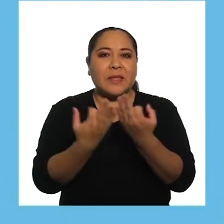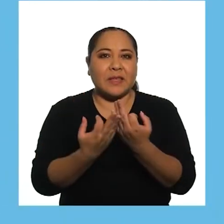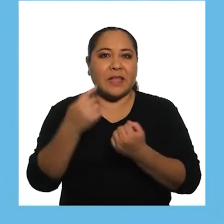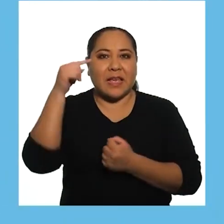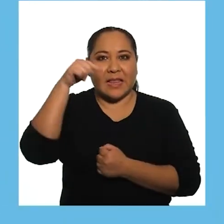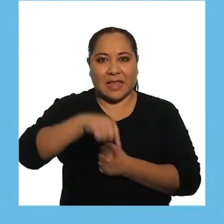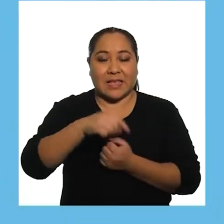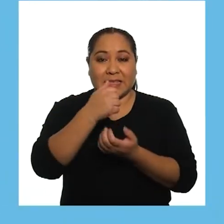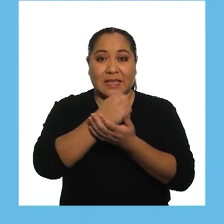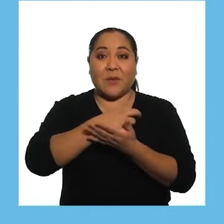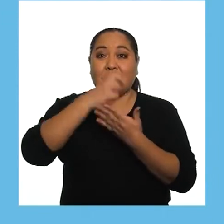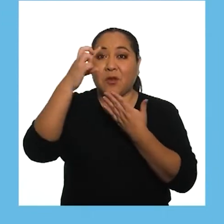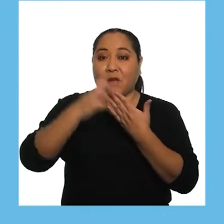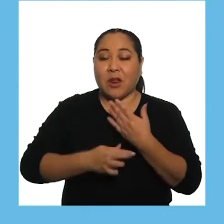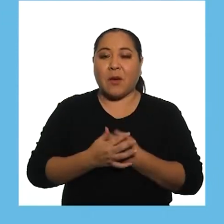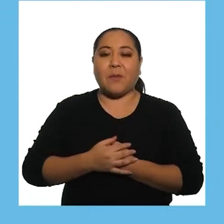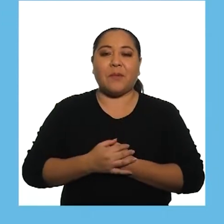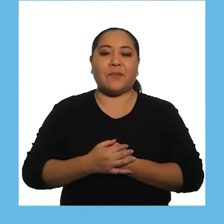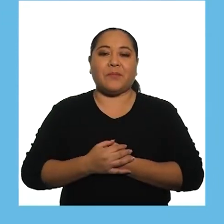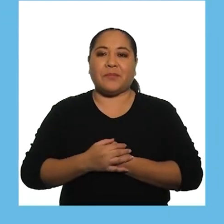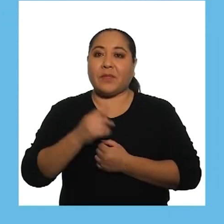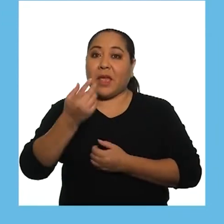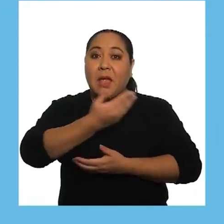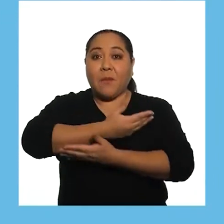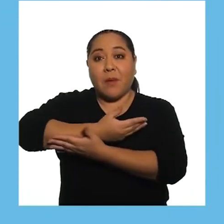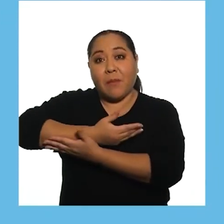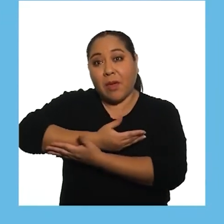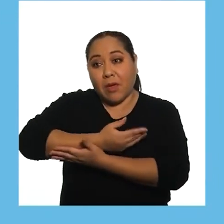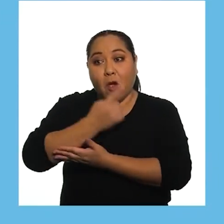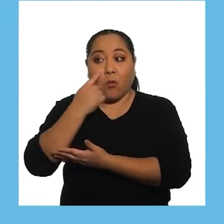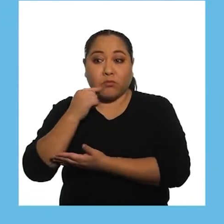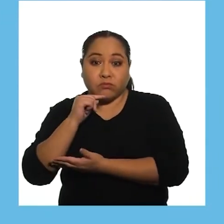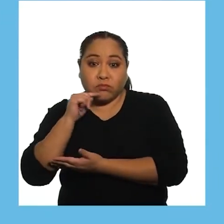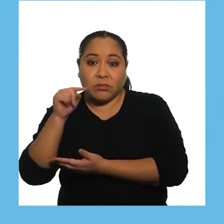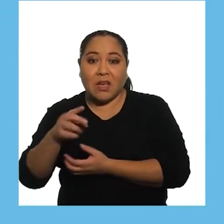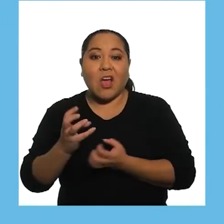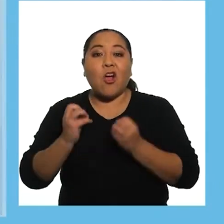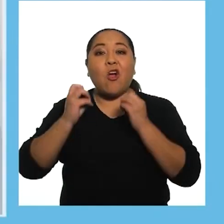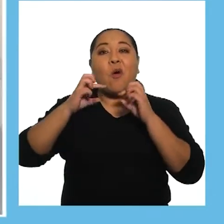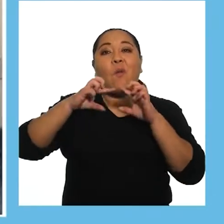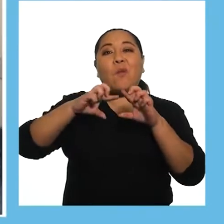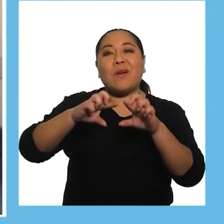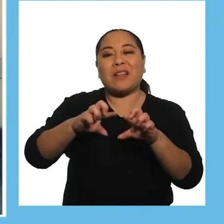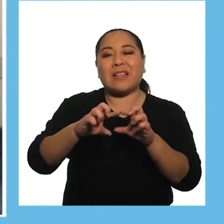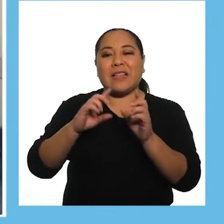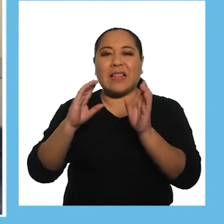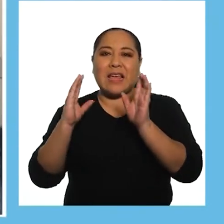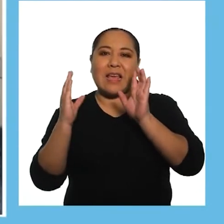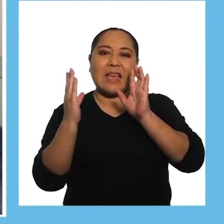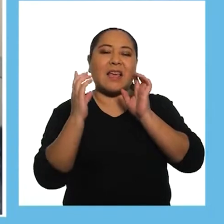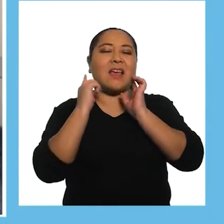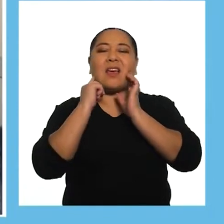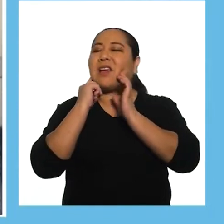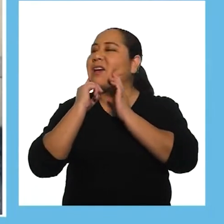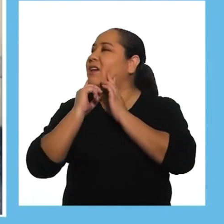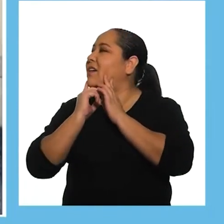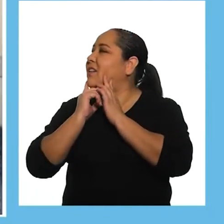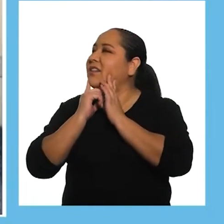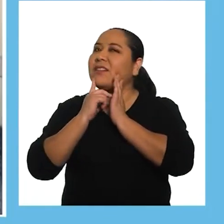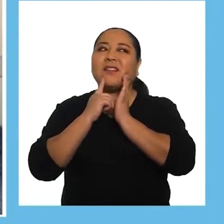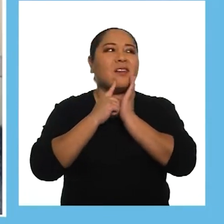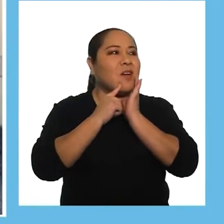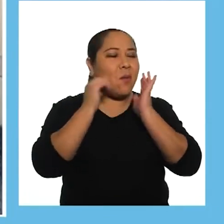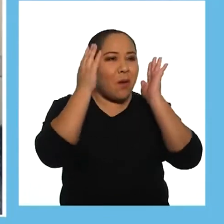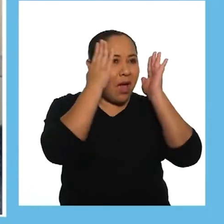Familias, en este episodio, la o el bebé tendrá la oportunidad de girar la